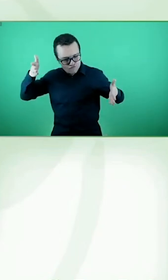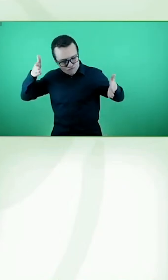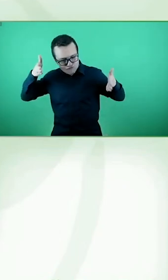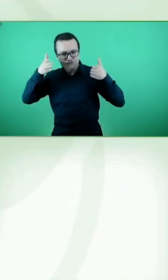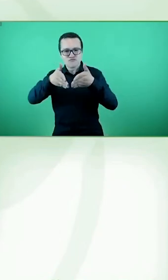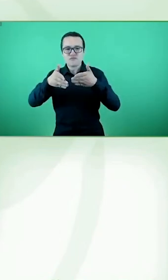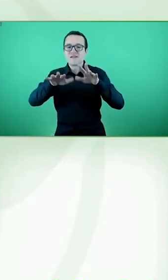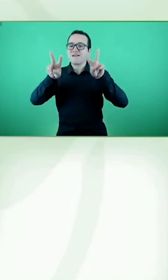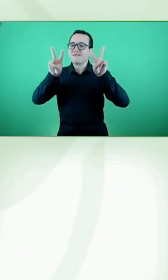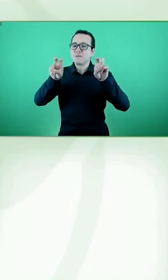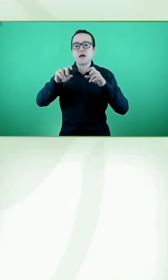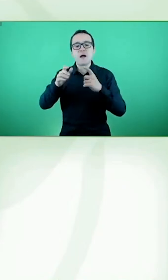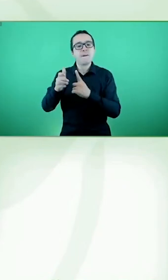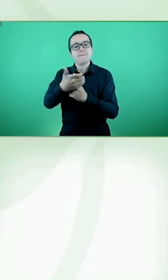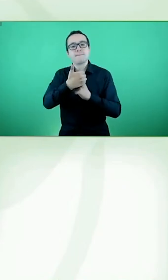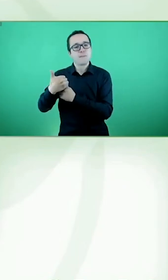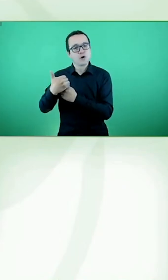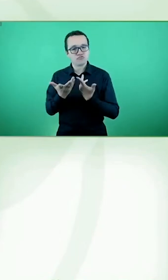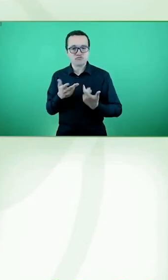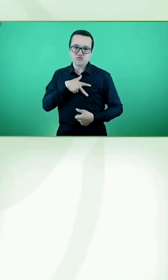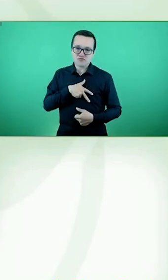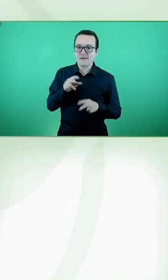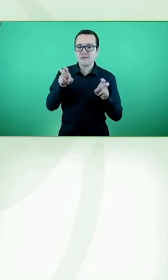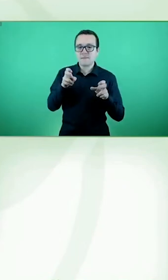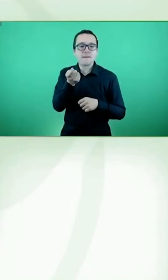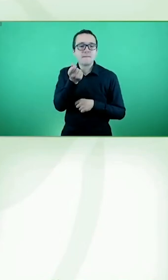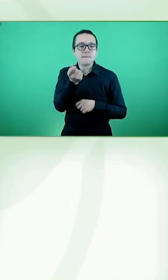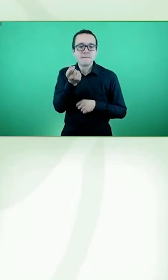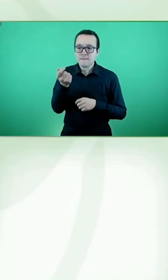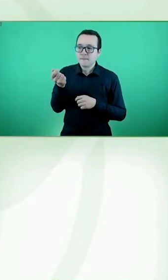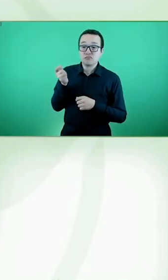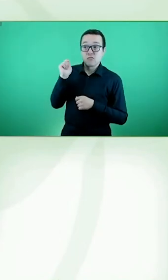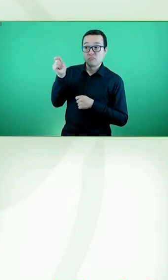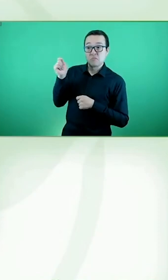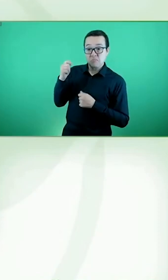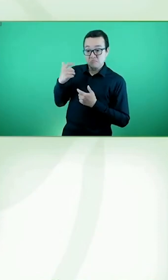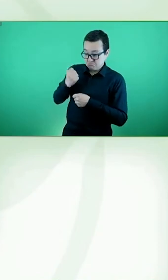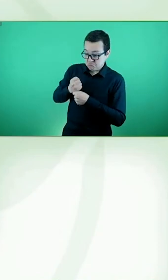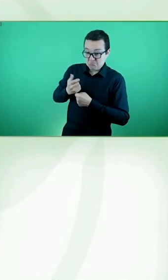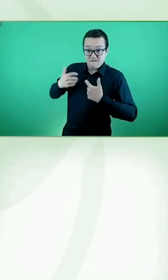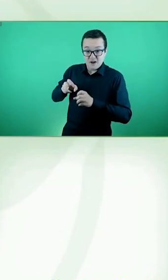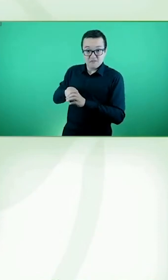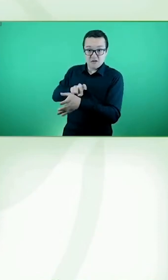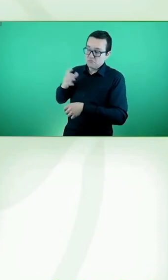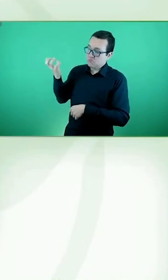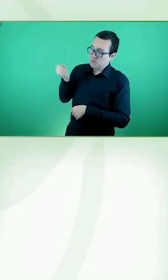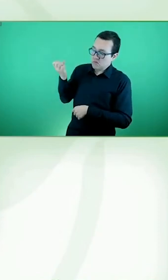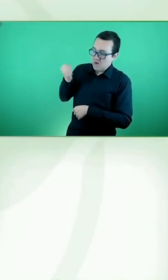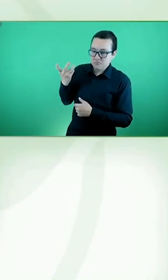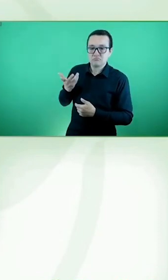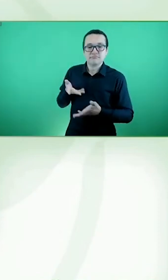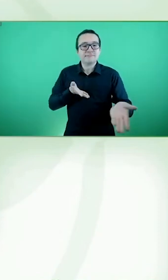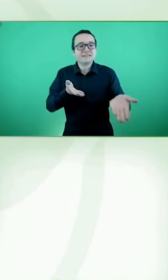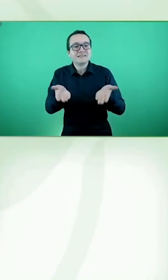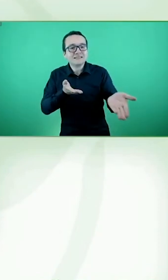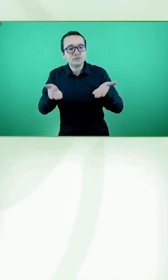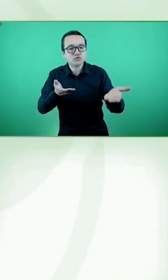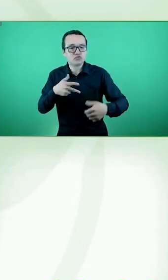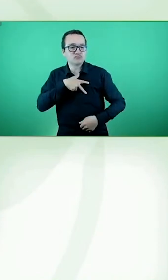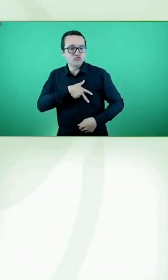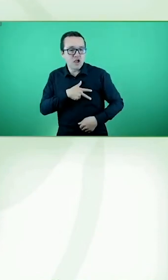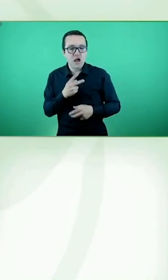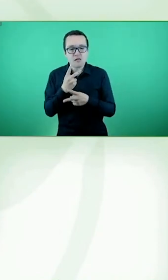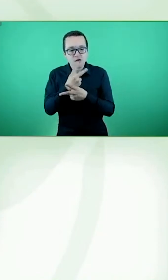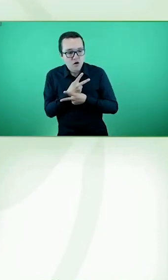que ver con pensiones, con atención sanitaria, con servicios sociales y sistemas de cuidados y también con seguridad y salud en el